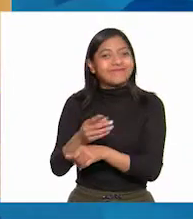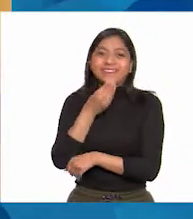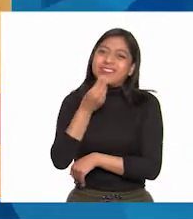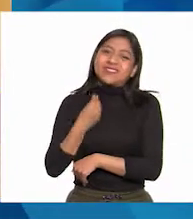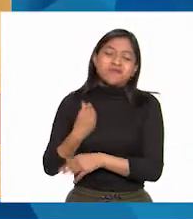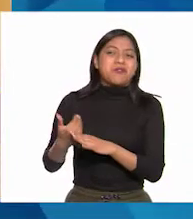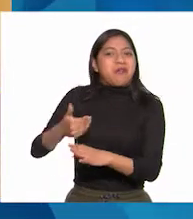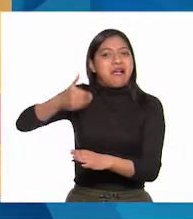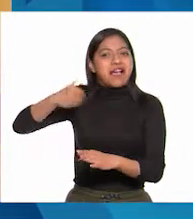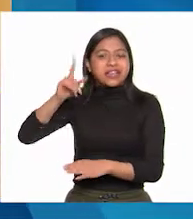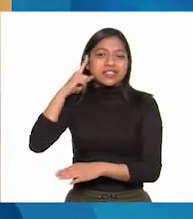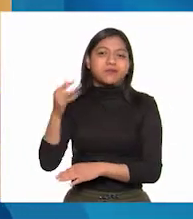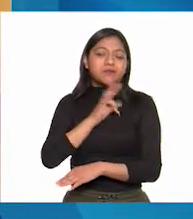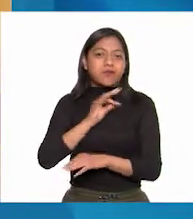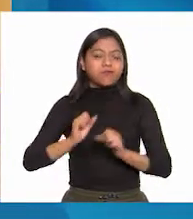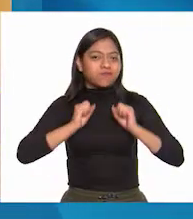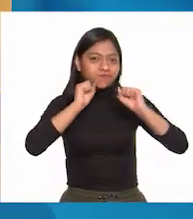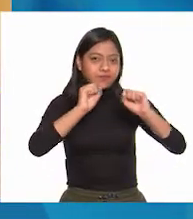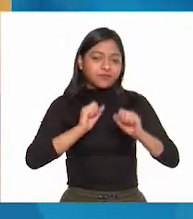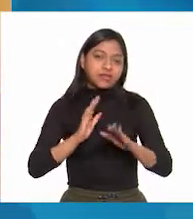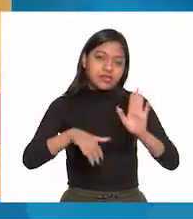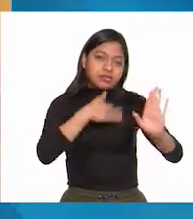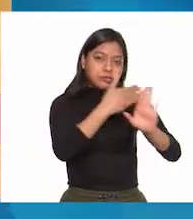alternativa que lanzarse a la lucha.